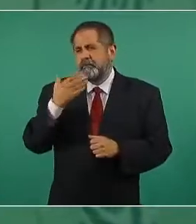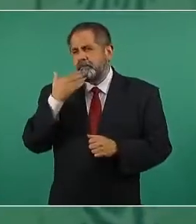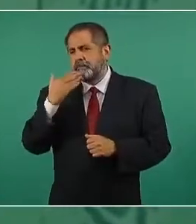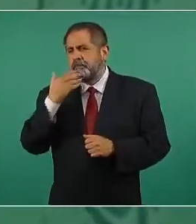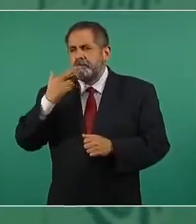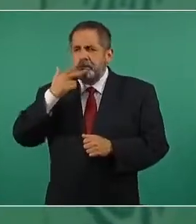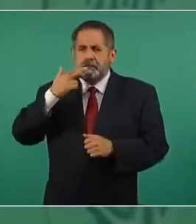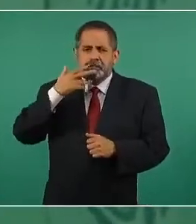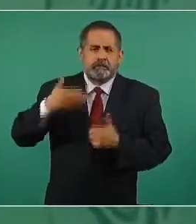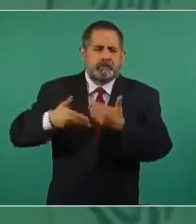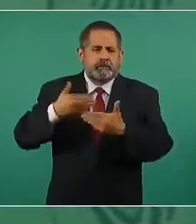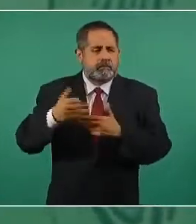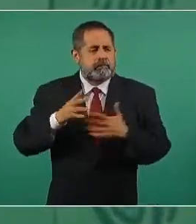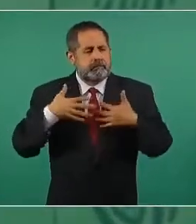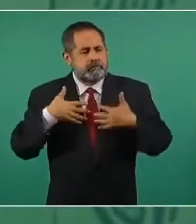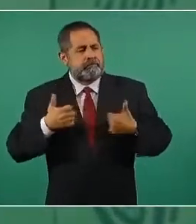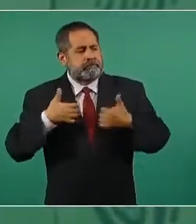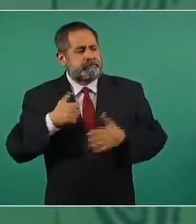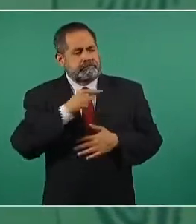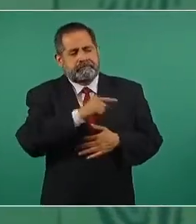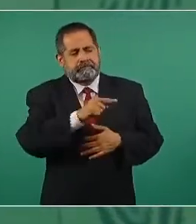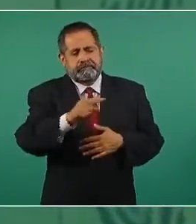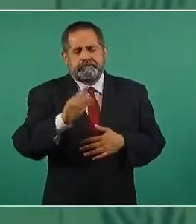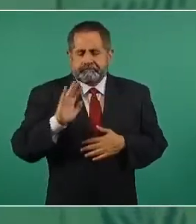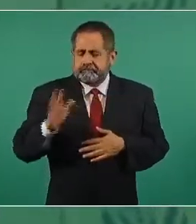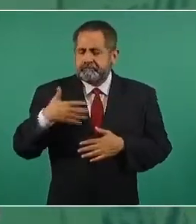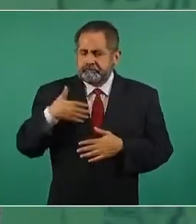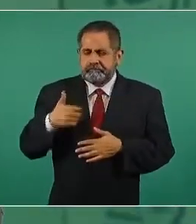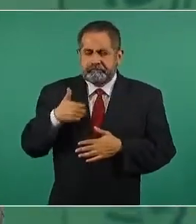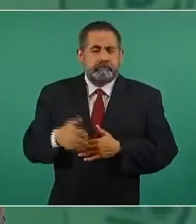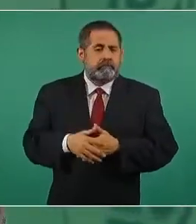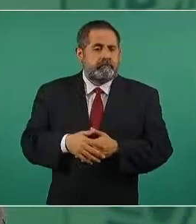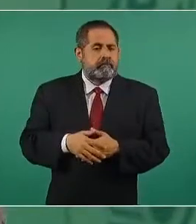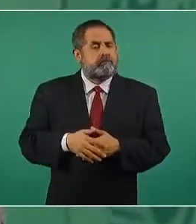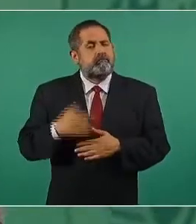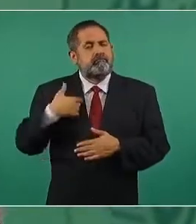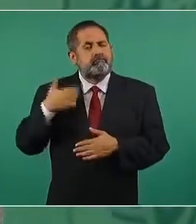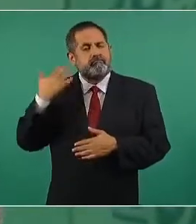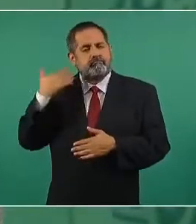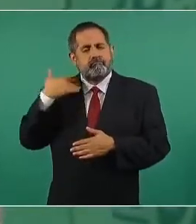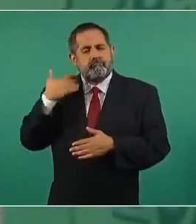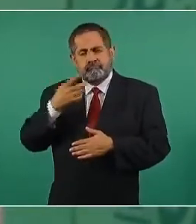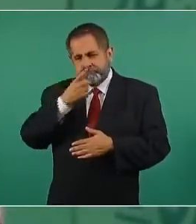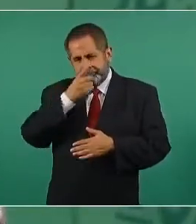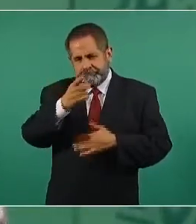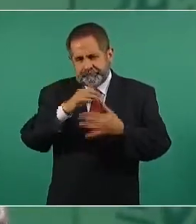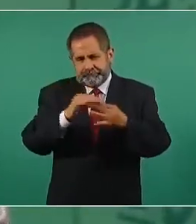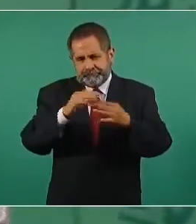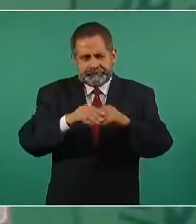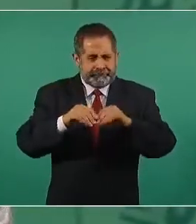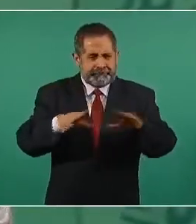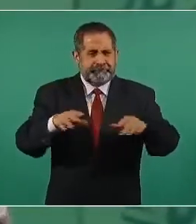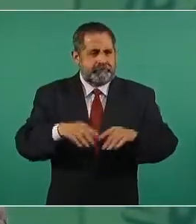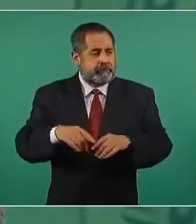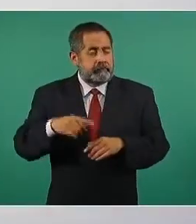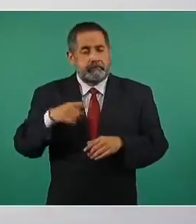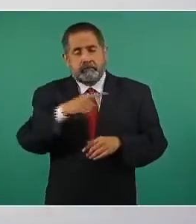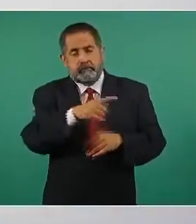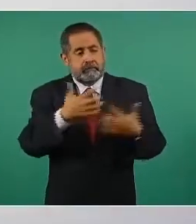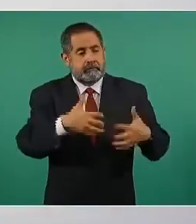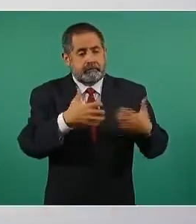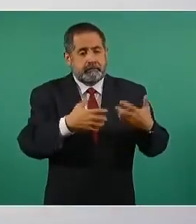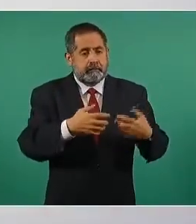lo están entendiendo les comentaba yo hace unos días que unas empresas